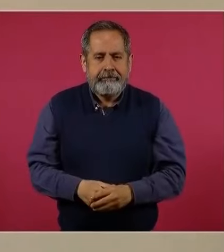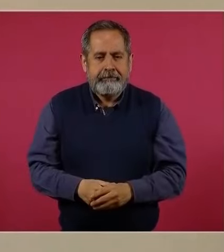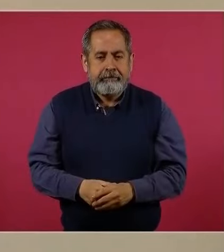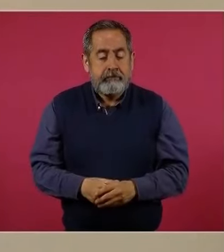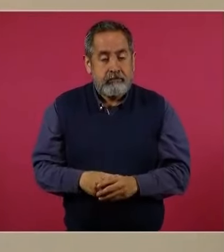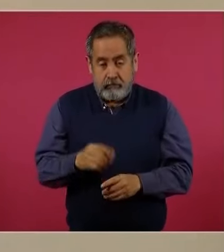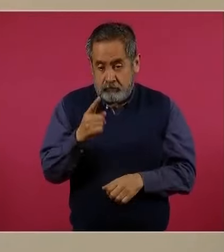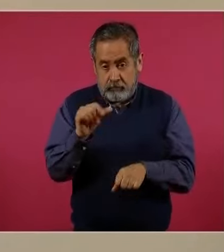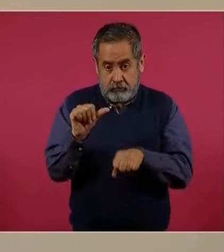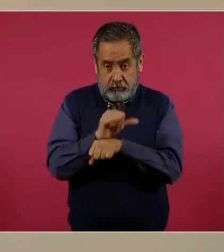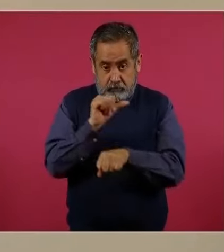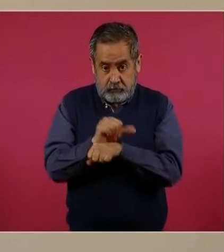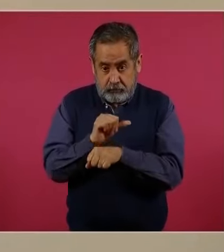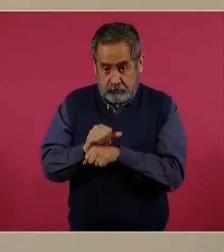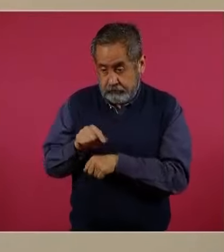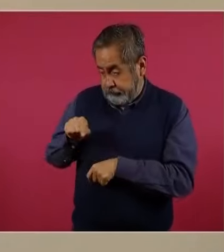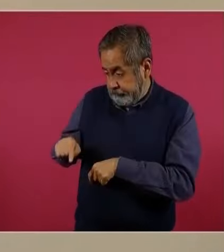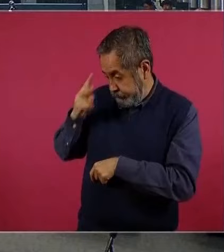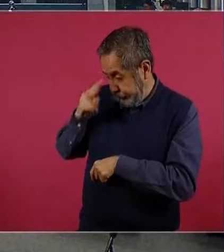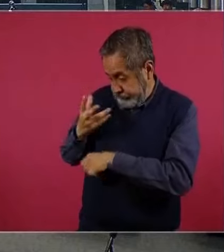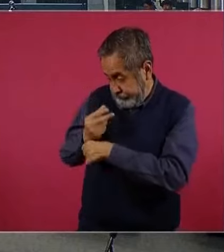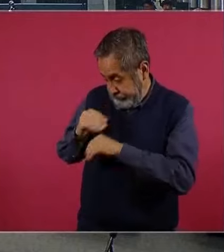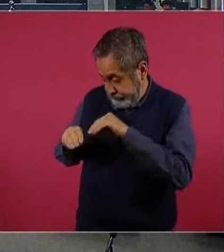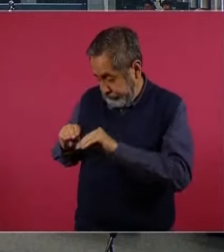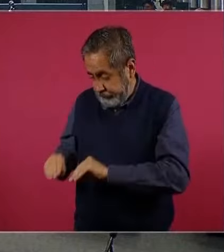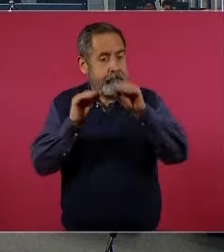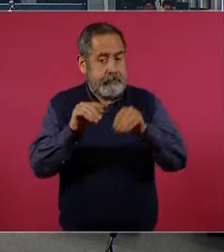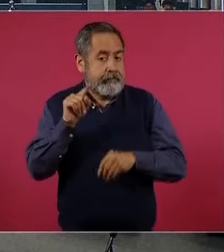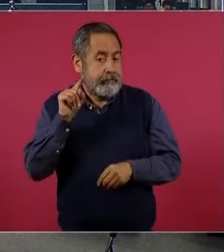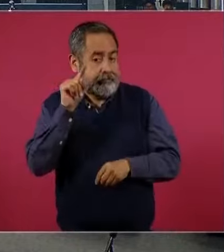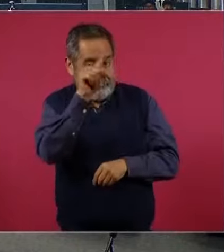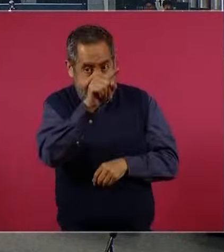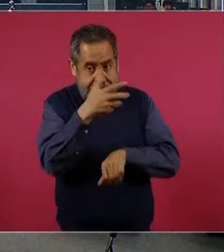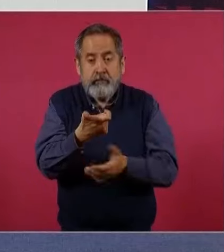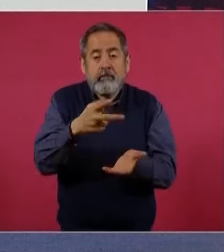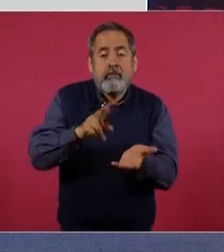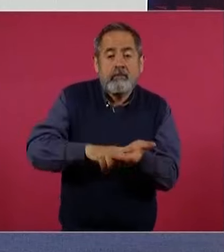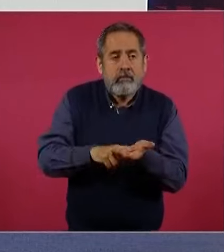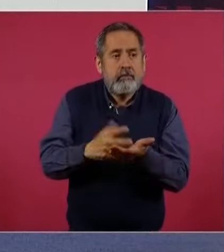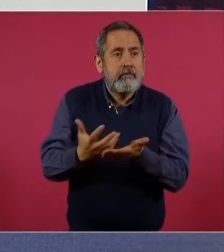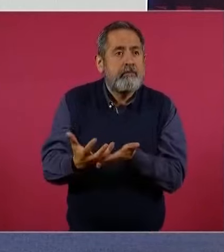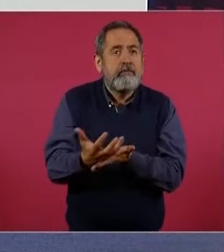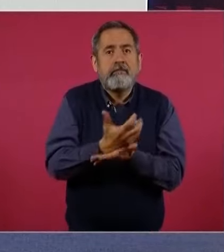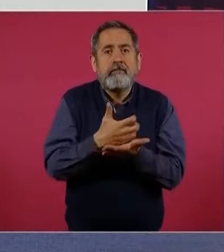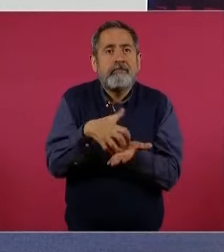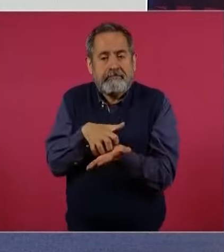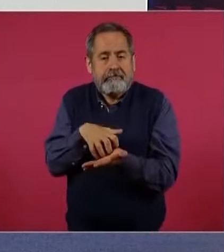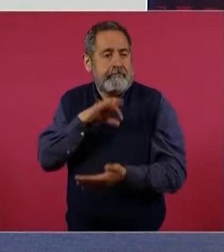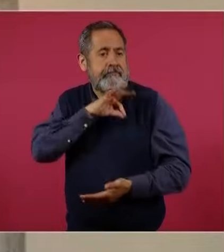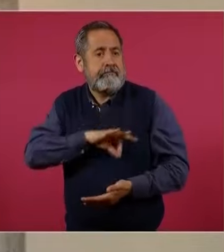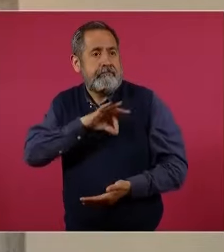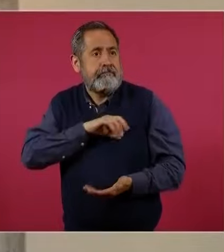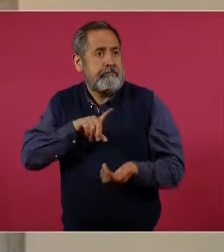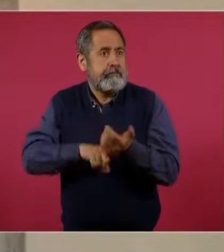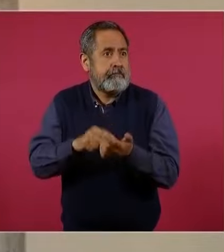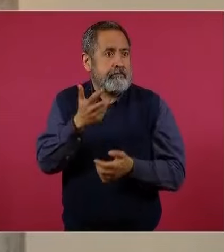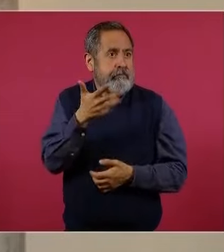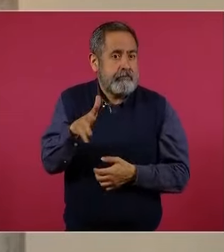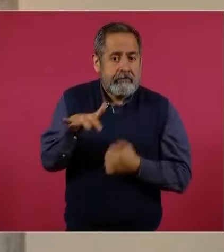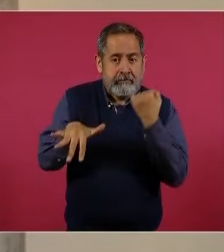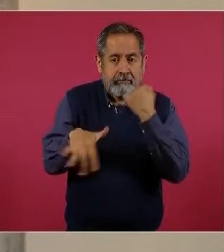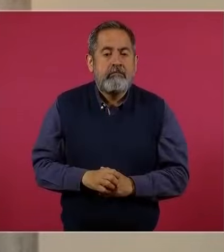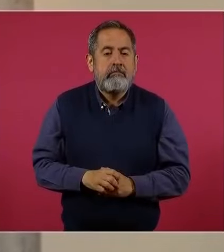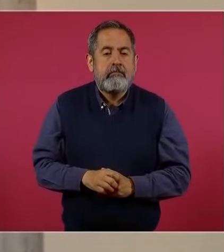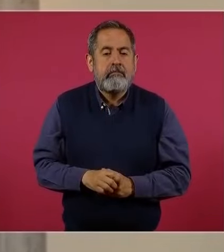un carro importado de México le representa a un comprador estadounidense un ahorro de entre 10 y 15